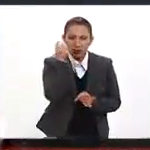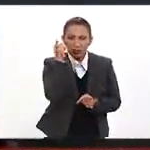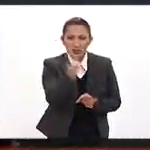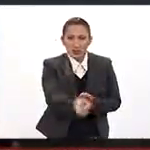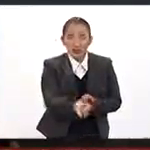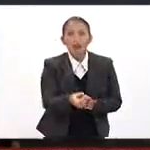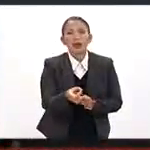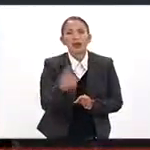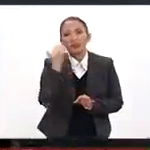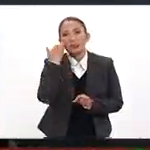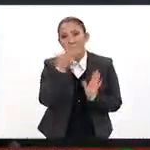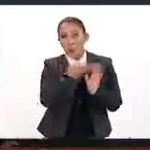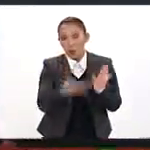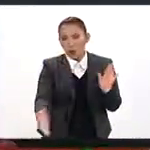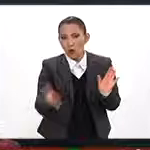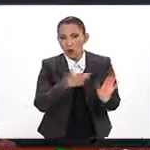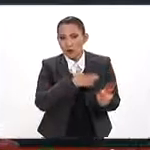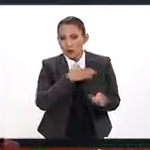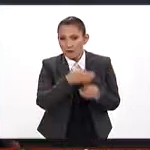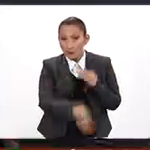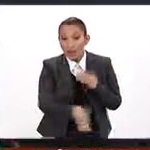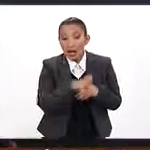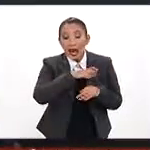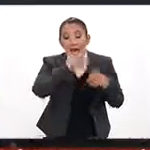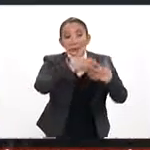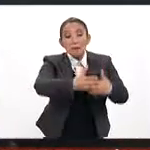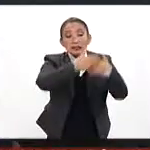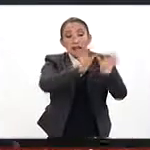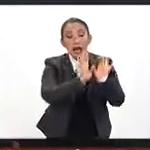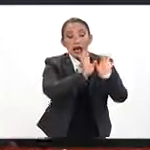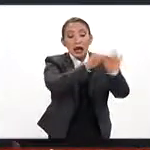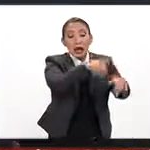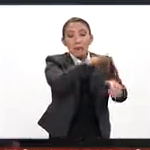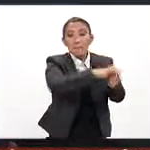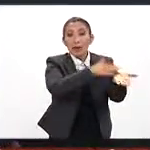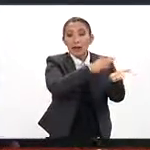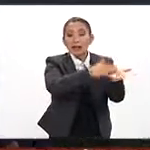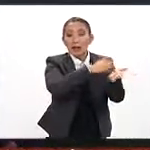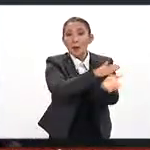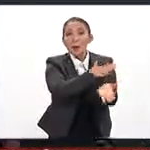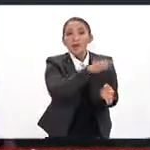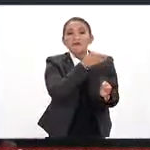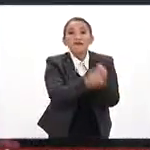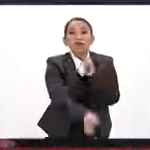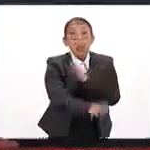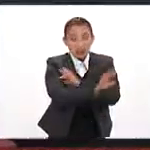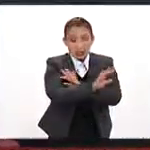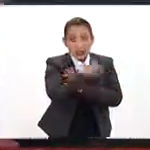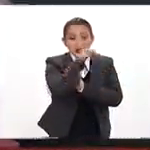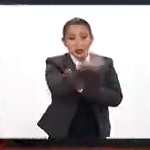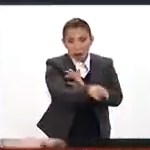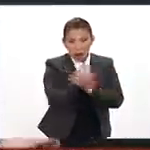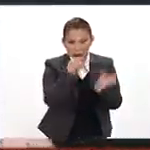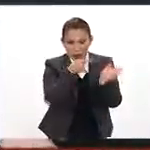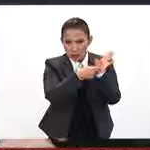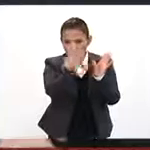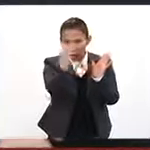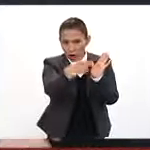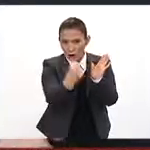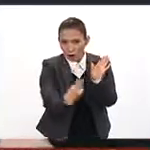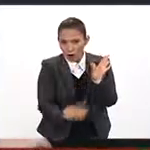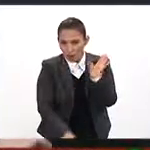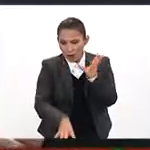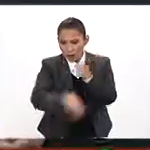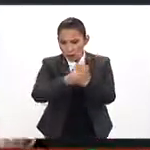este periodo del buen fin, hay empresas registradas en la página del buen fin que se señalan incluso que se